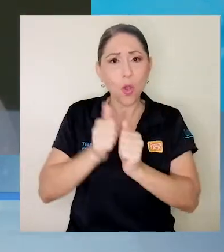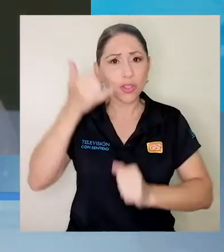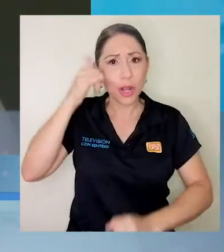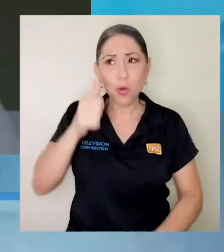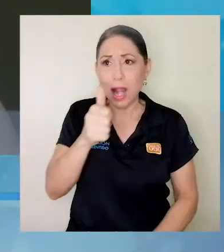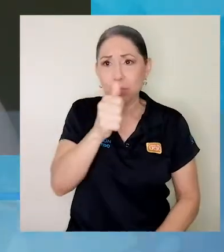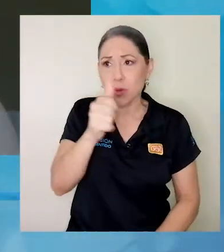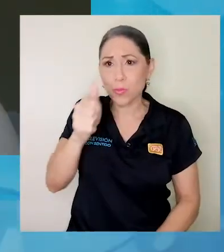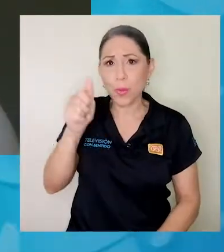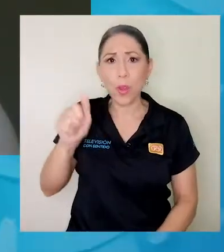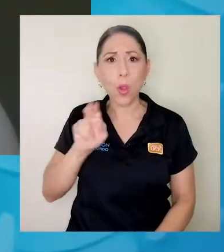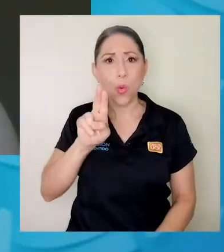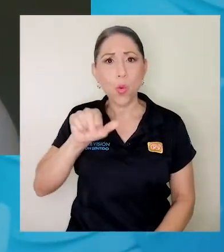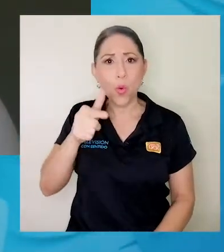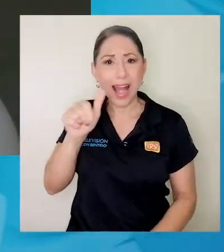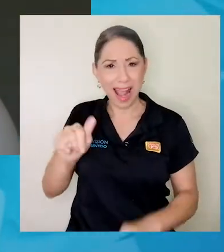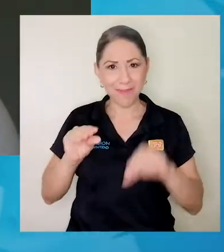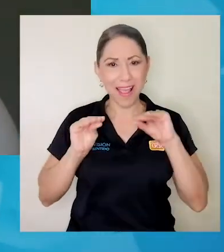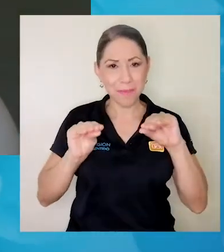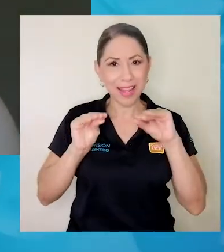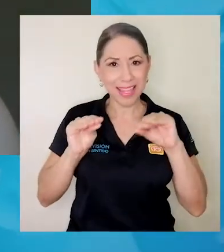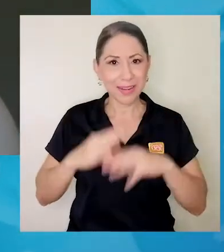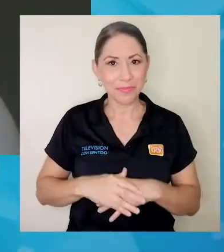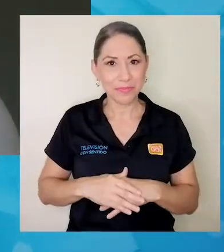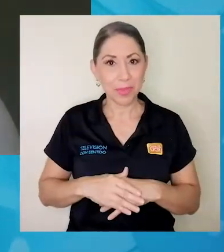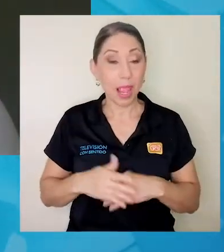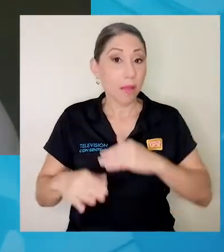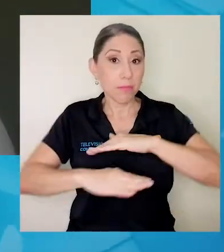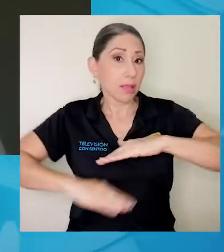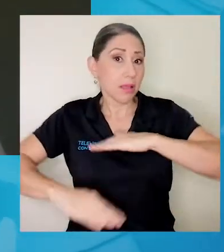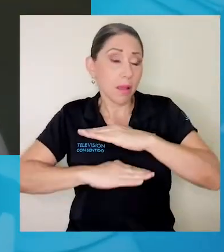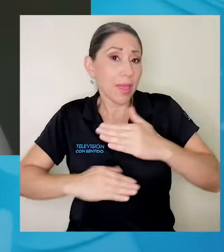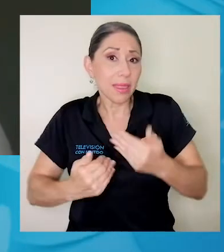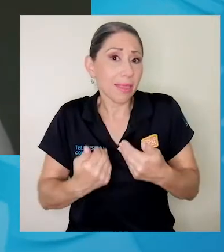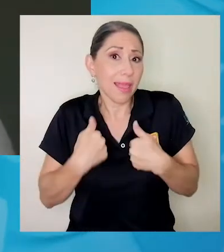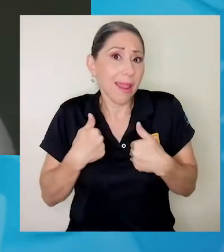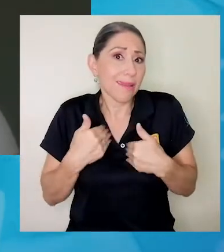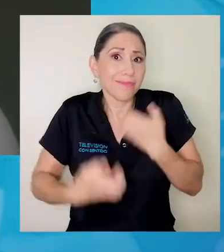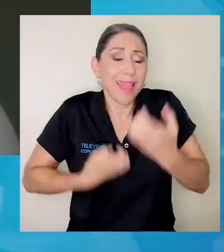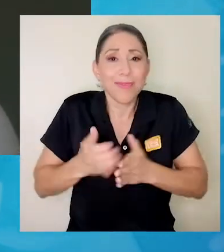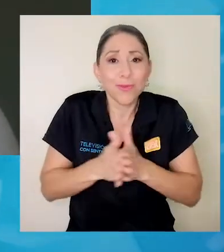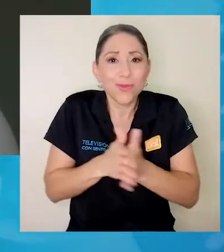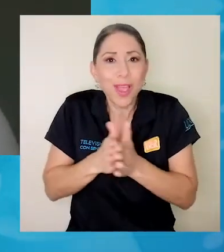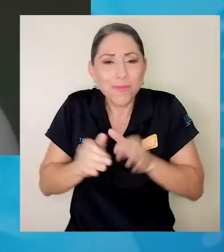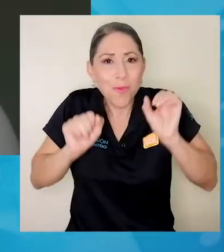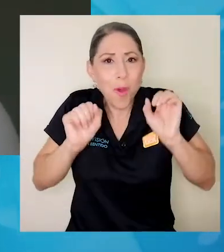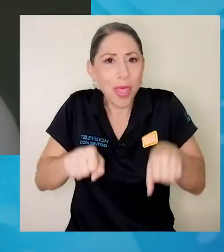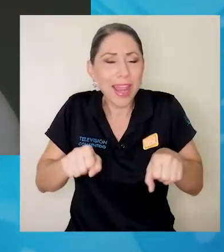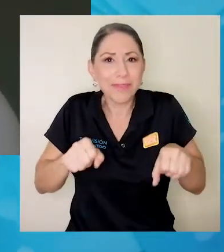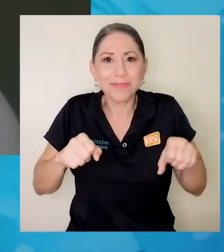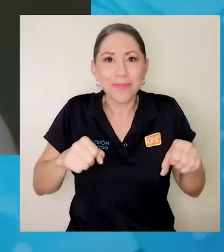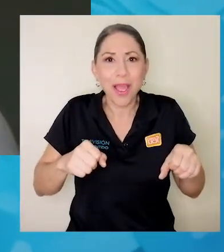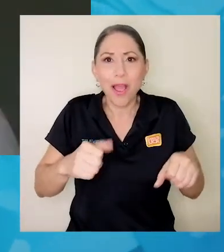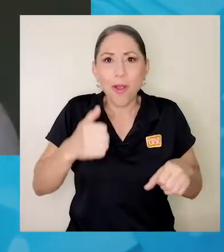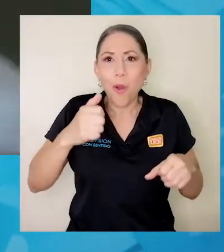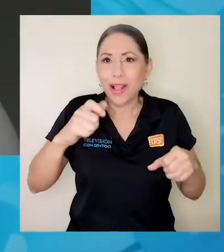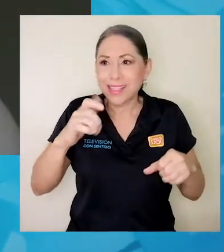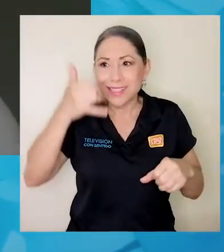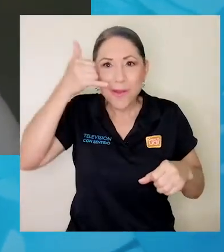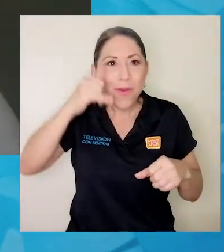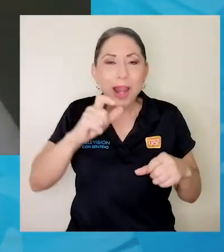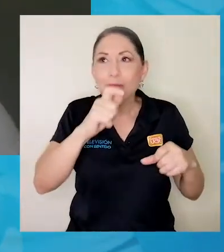que la UGA va a impartir y básicamente es tener el entusiasmo de poder capturar